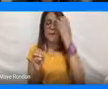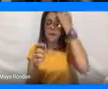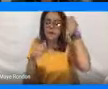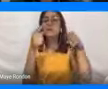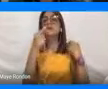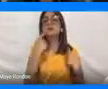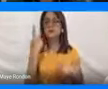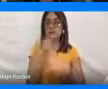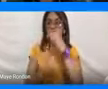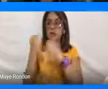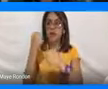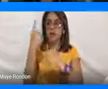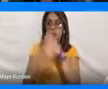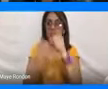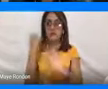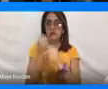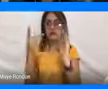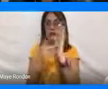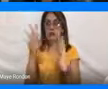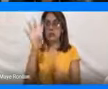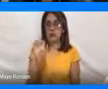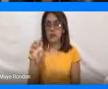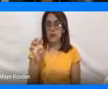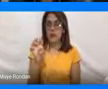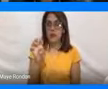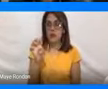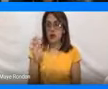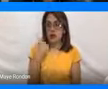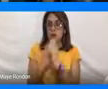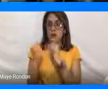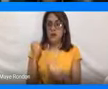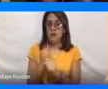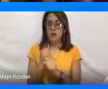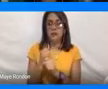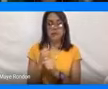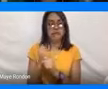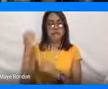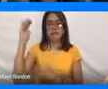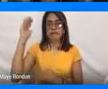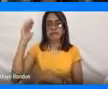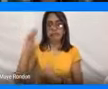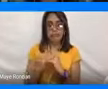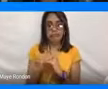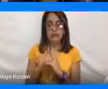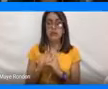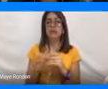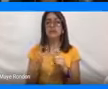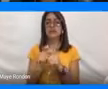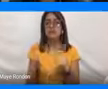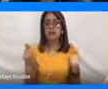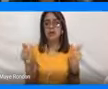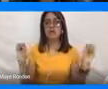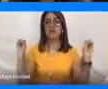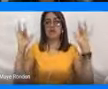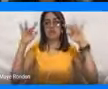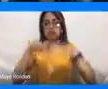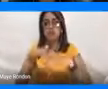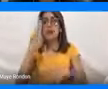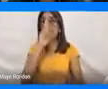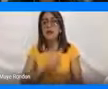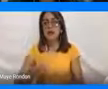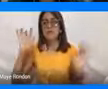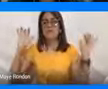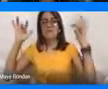2019 hubo una baja en la tasa de crecimiento del flujo de los turistas nacionales.